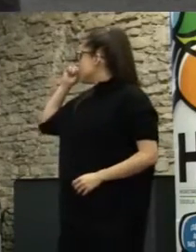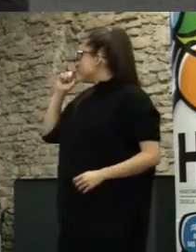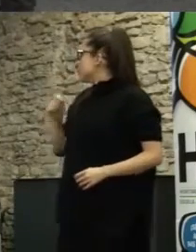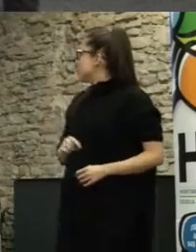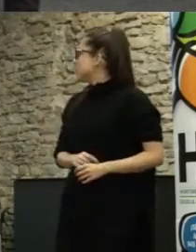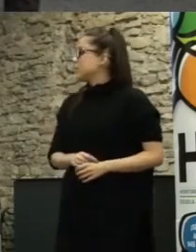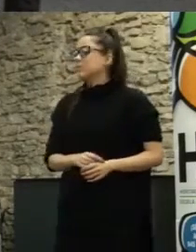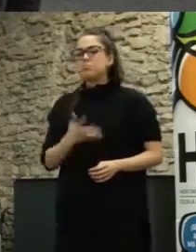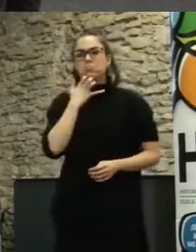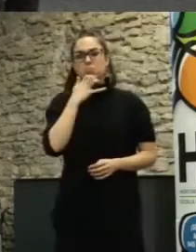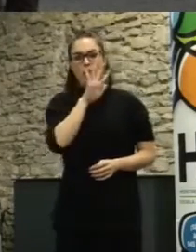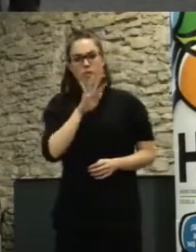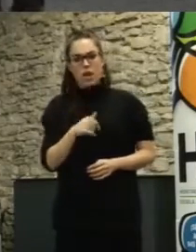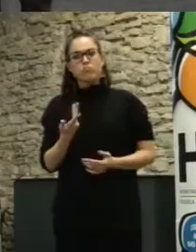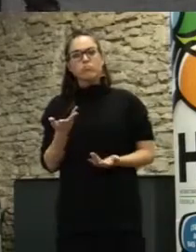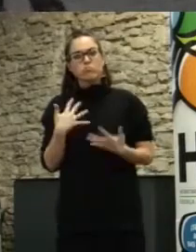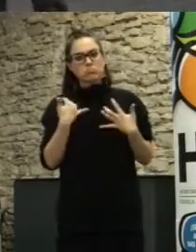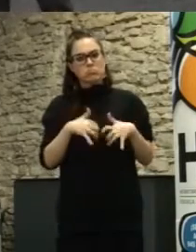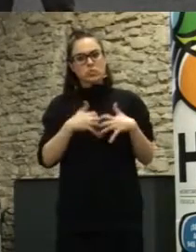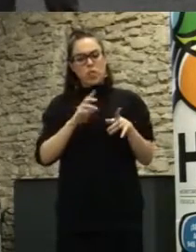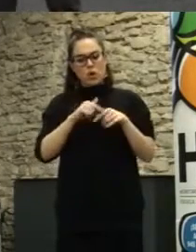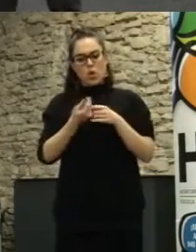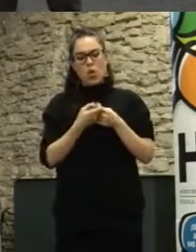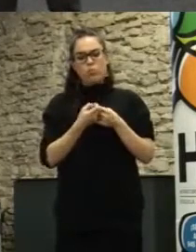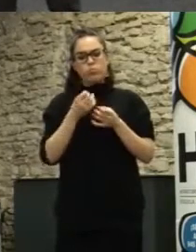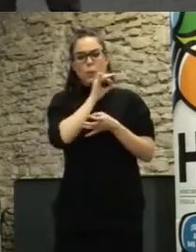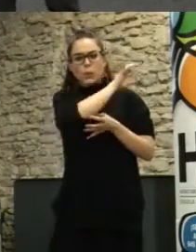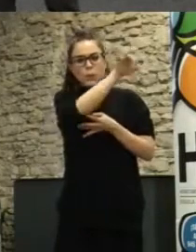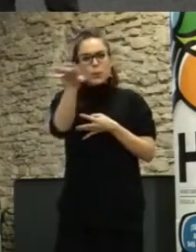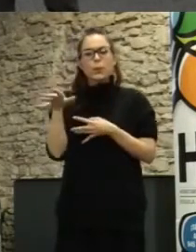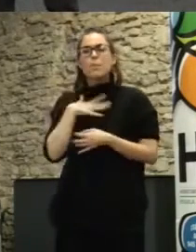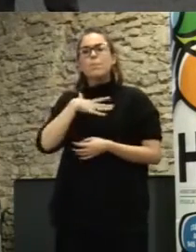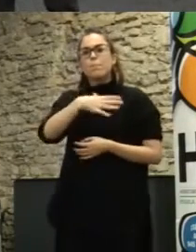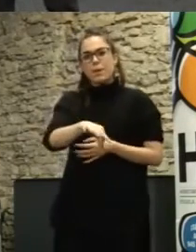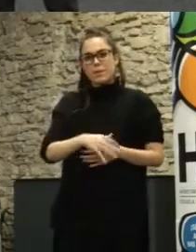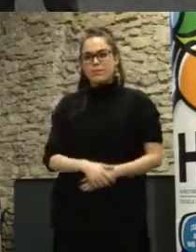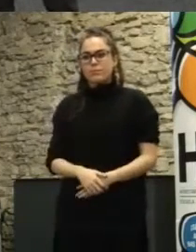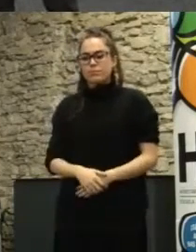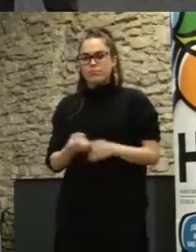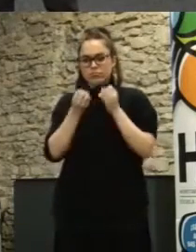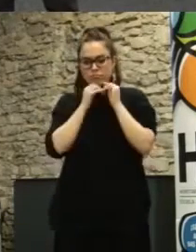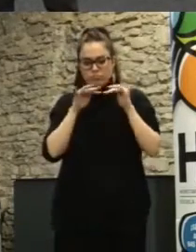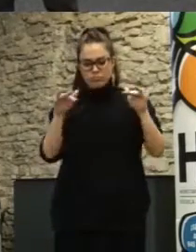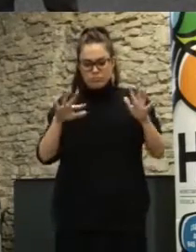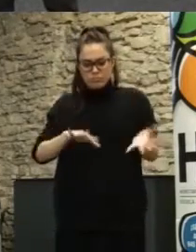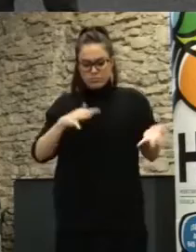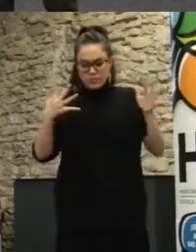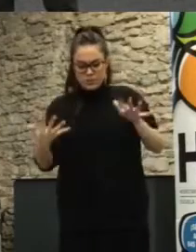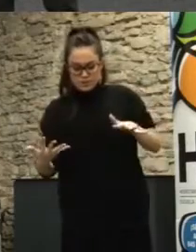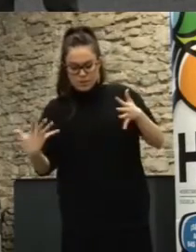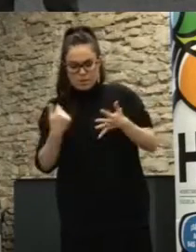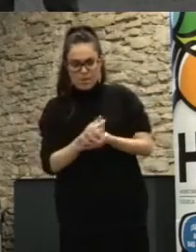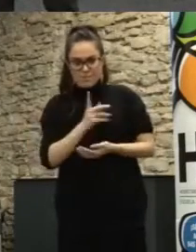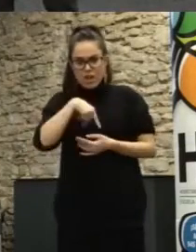funcionan pues nos podemos meter en la difusión habiendo reducido de una manera considerable el